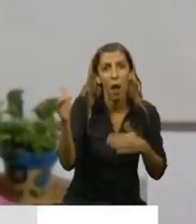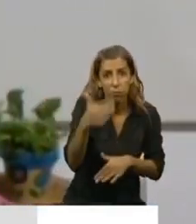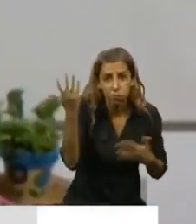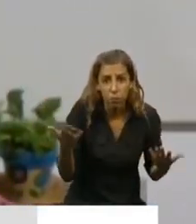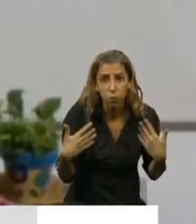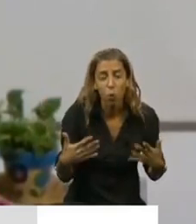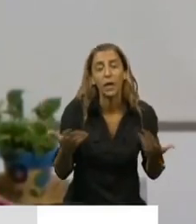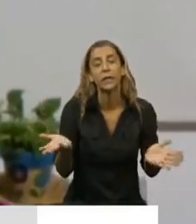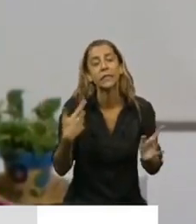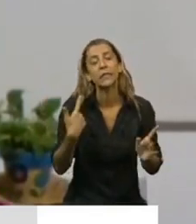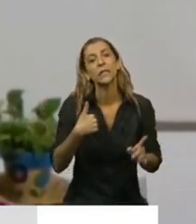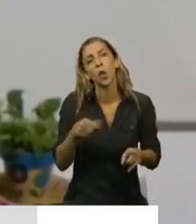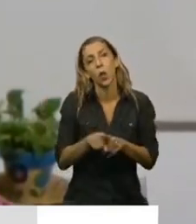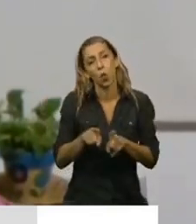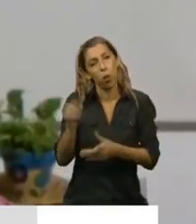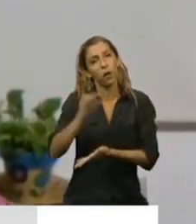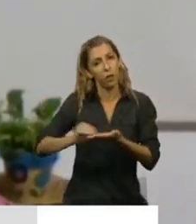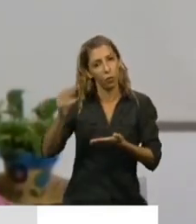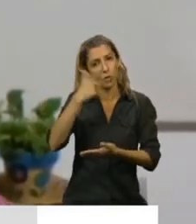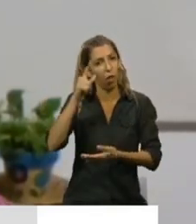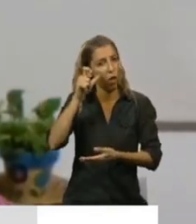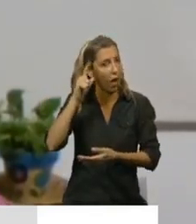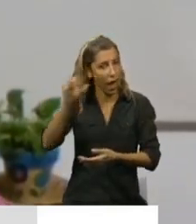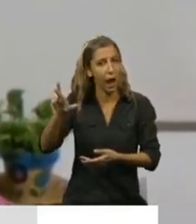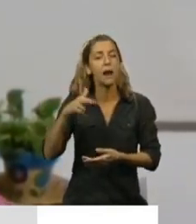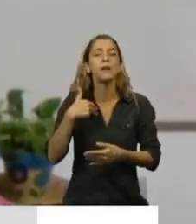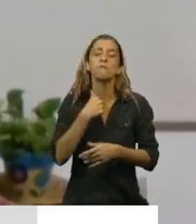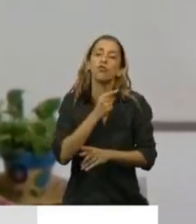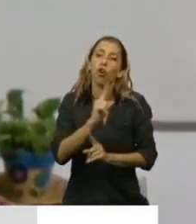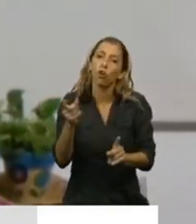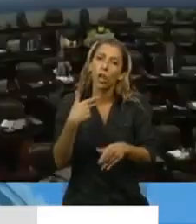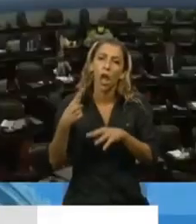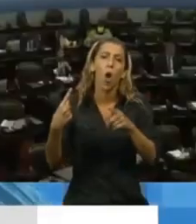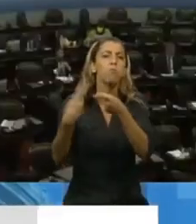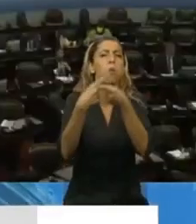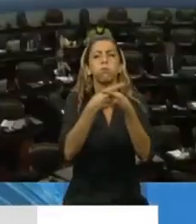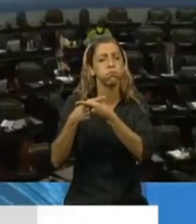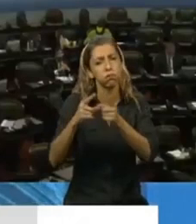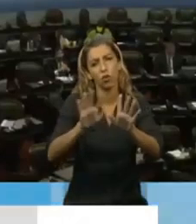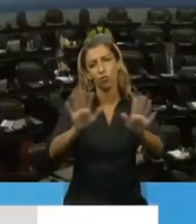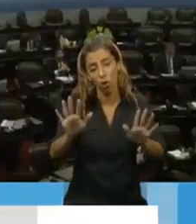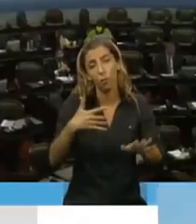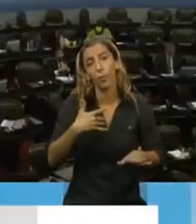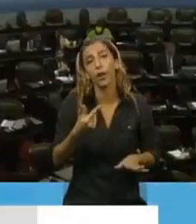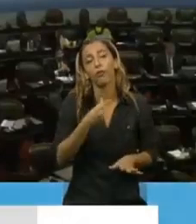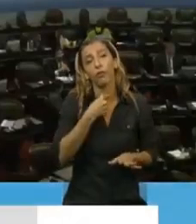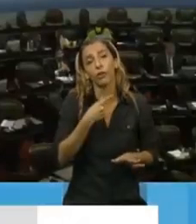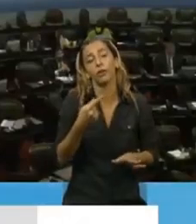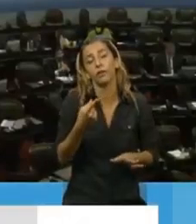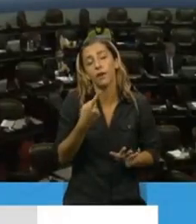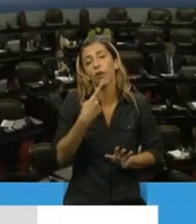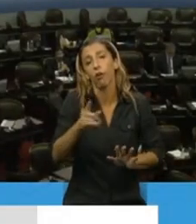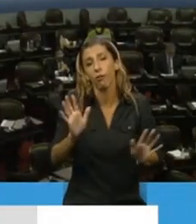Heller, quisiera no generar disputas, pero en nombre de la verdad quiero decir